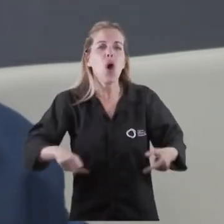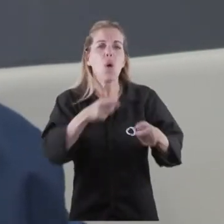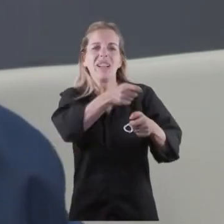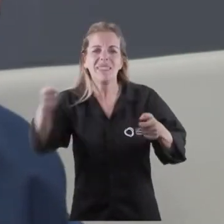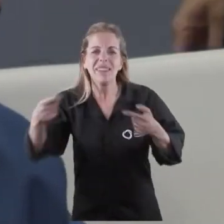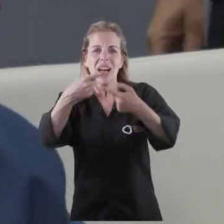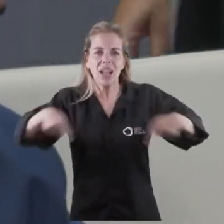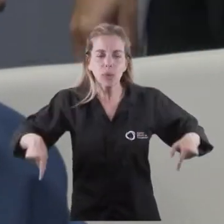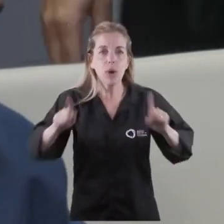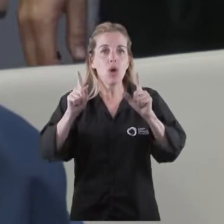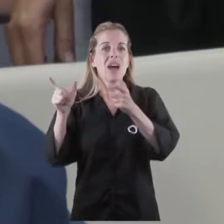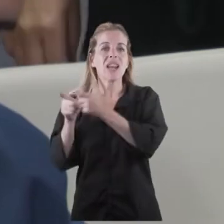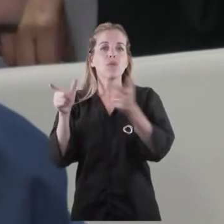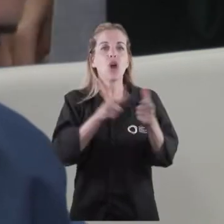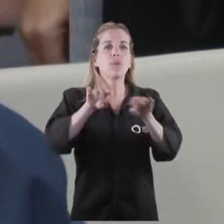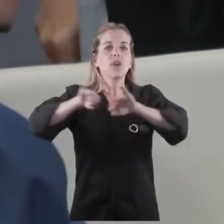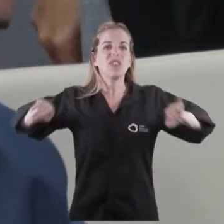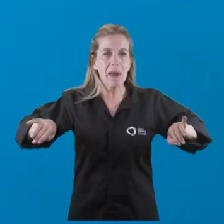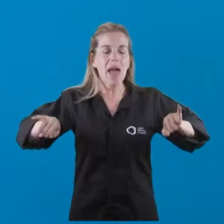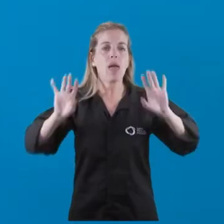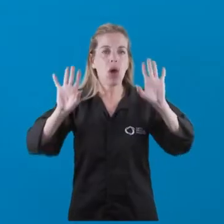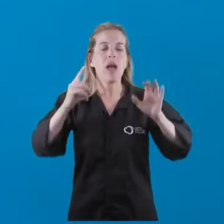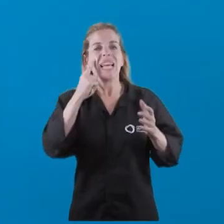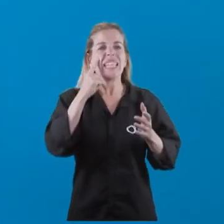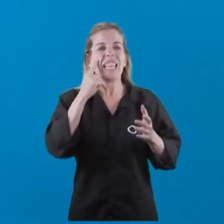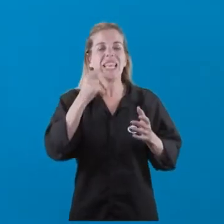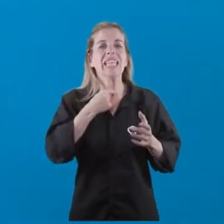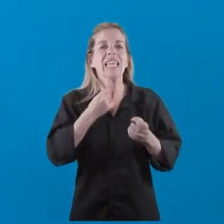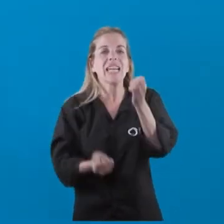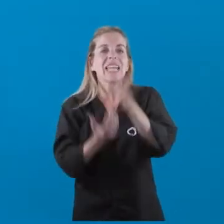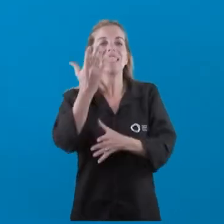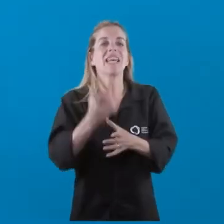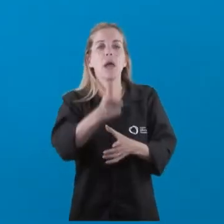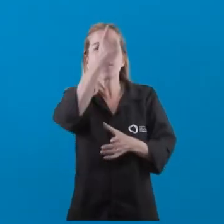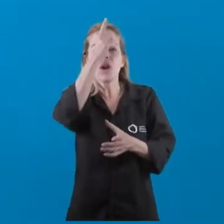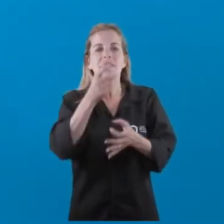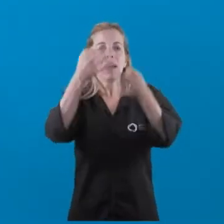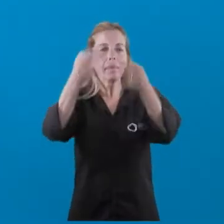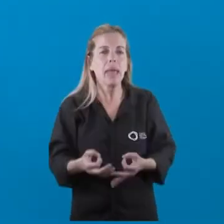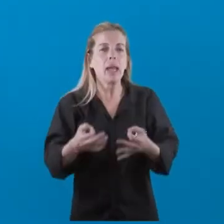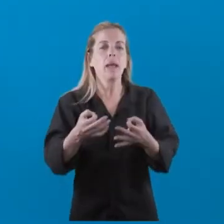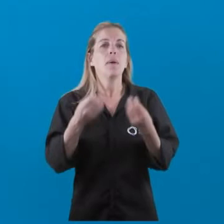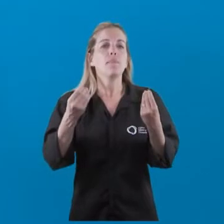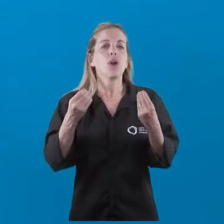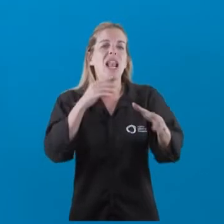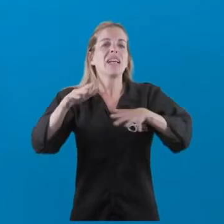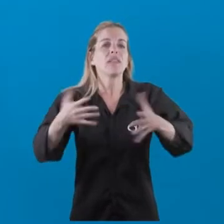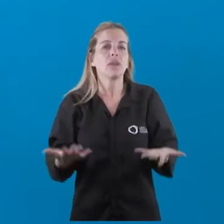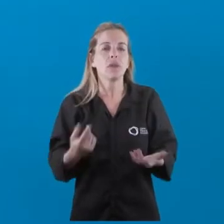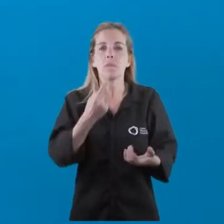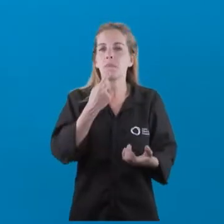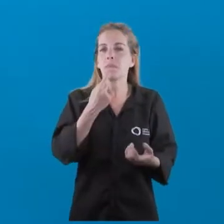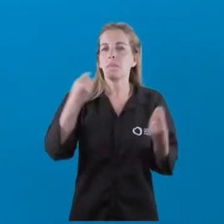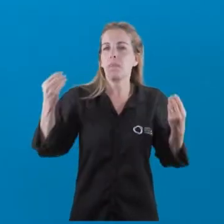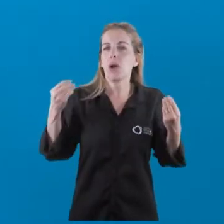pidiendo que se cree la policía local ante esta ola de inseguridad que están viviendo en el Conurbano y en las grandes ciudades. ¿Por qué no se